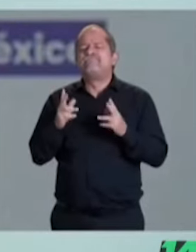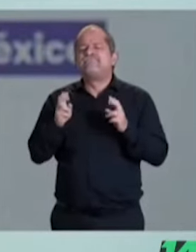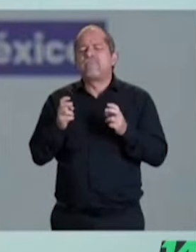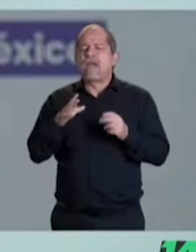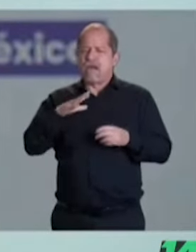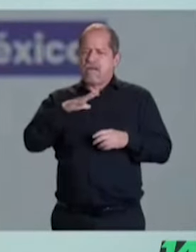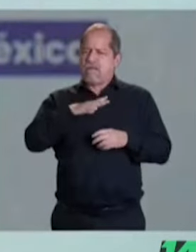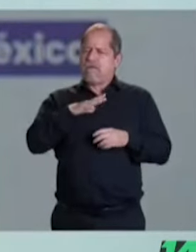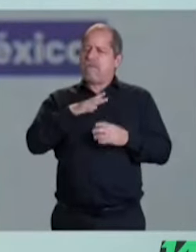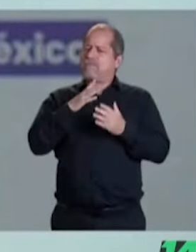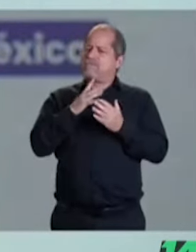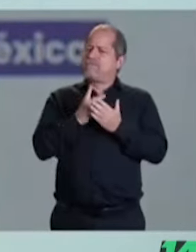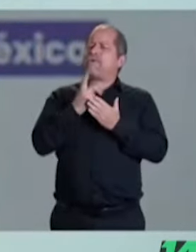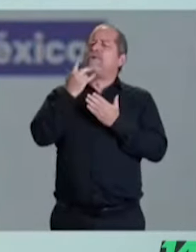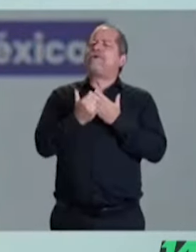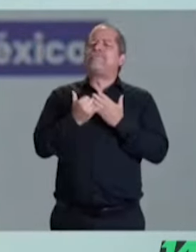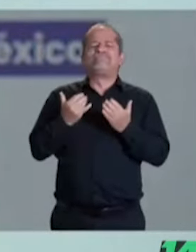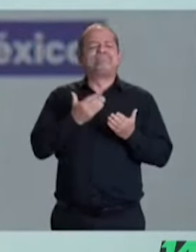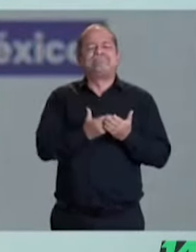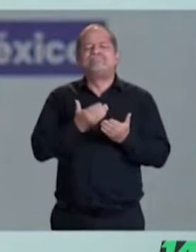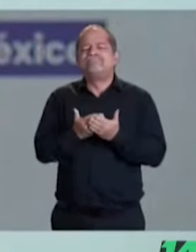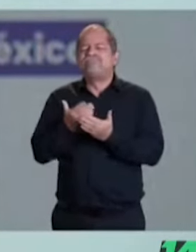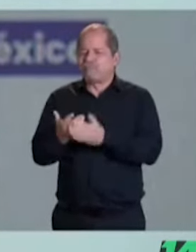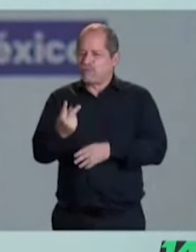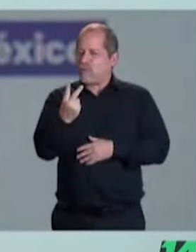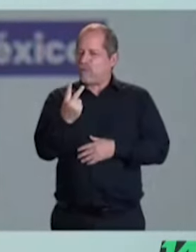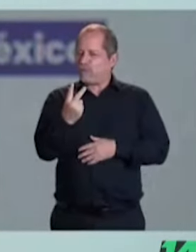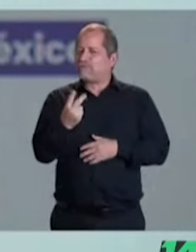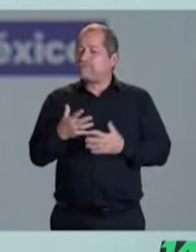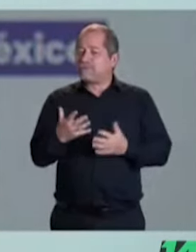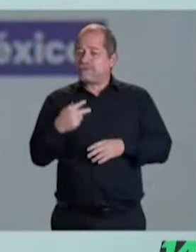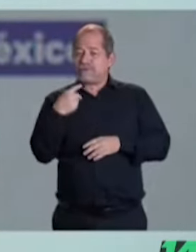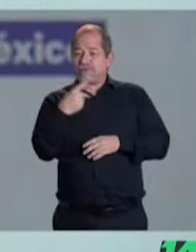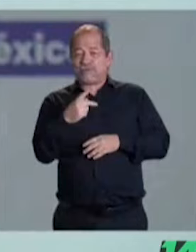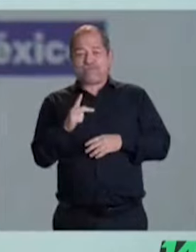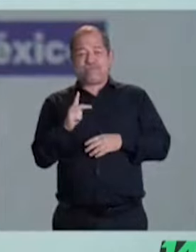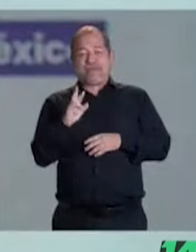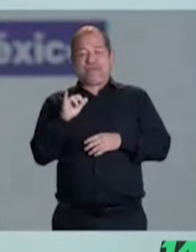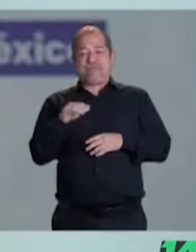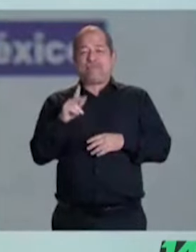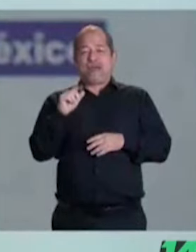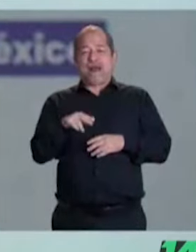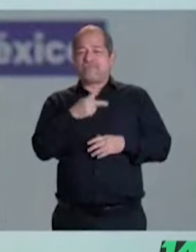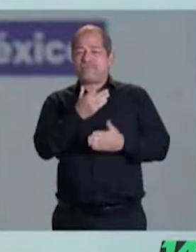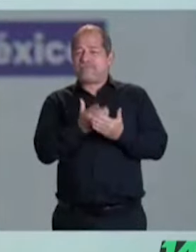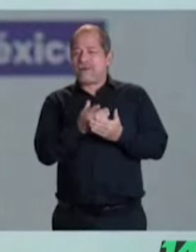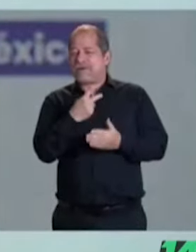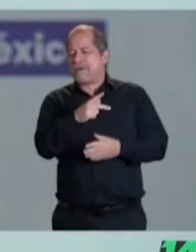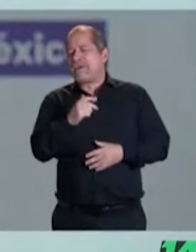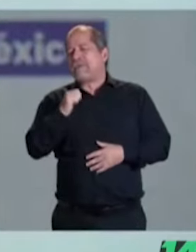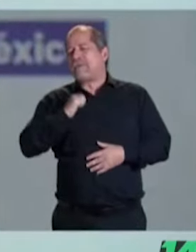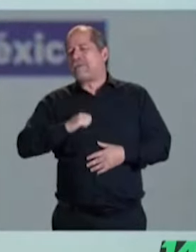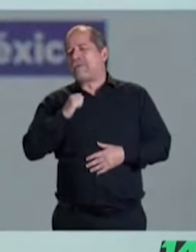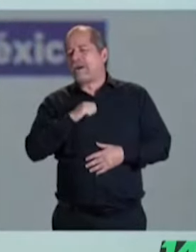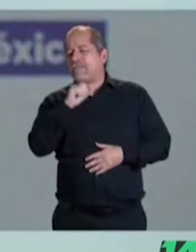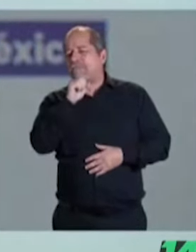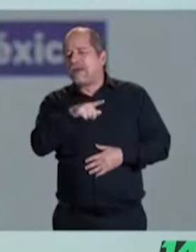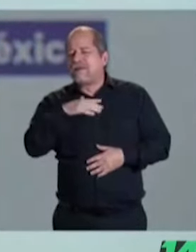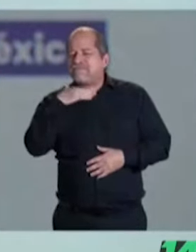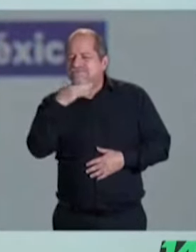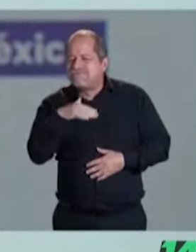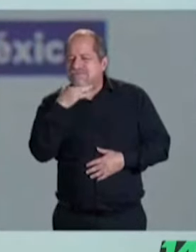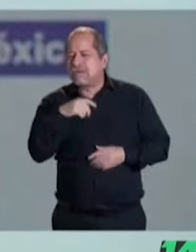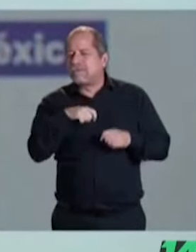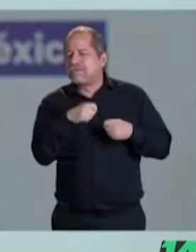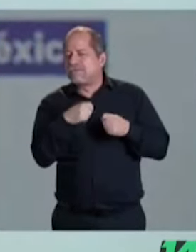El de la candidata del PRIAN, que representa el pasado, un pasado de corrupción, de privilegios. Y nuestro proyecto,